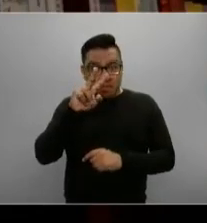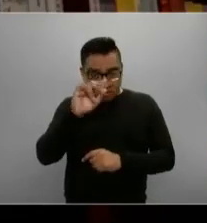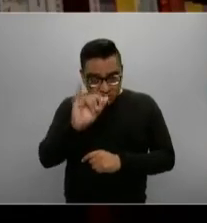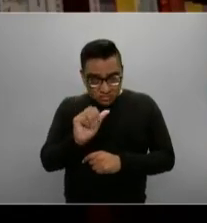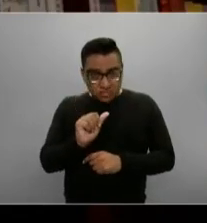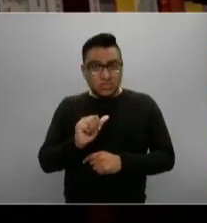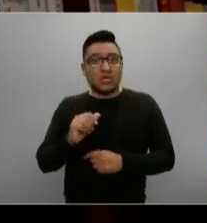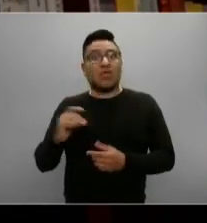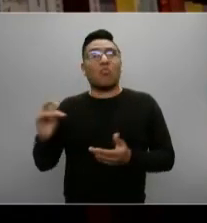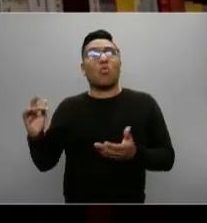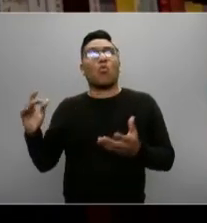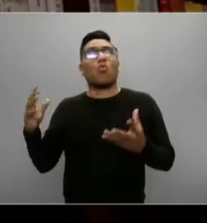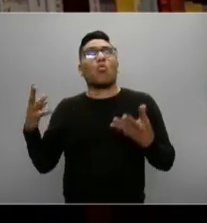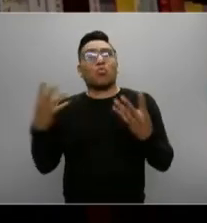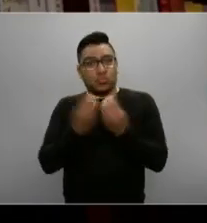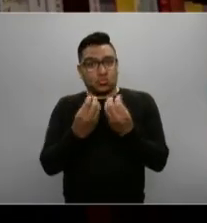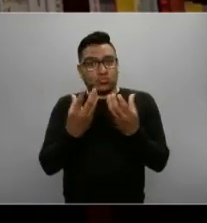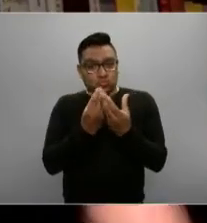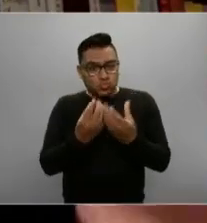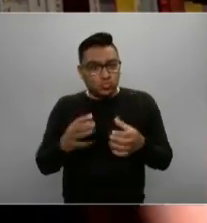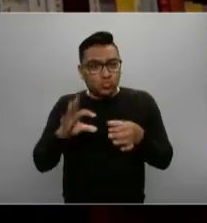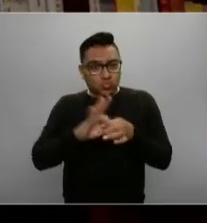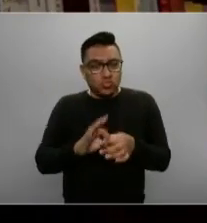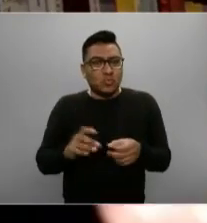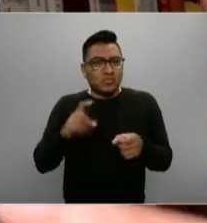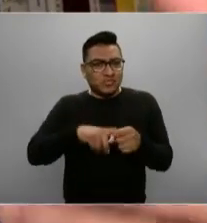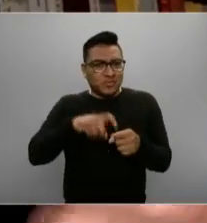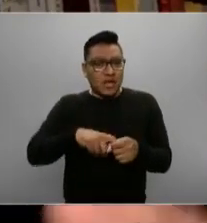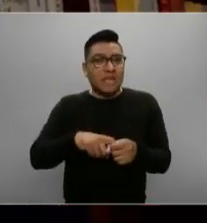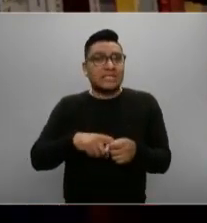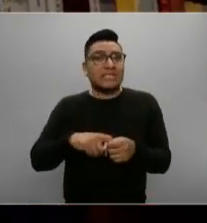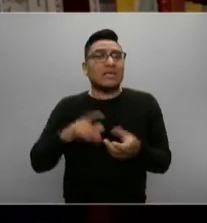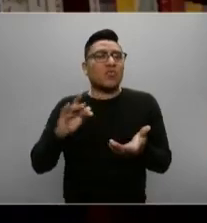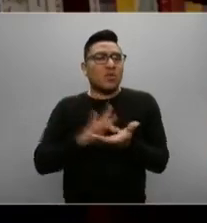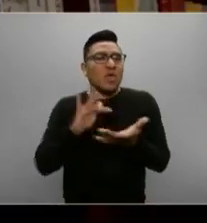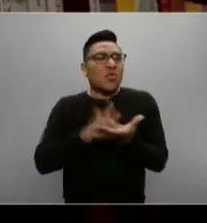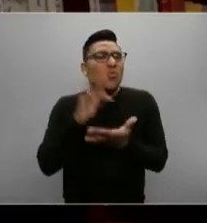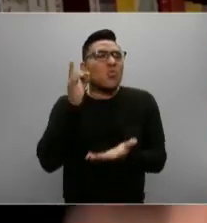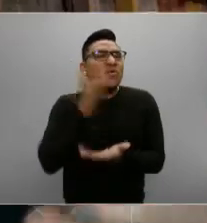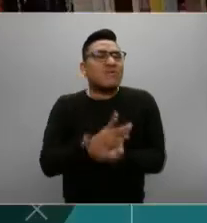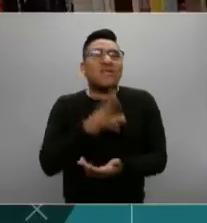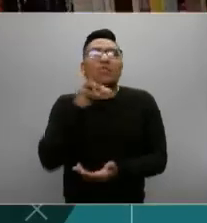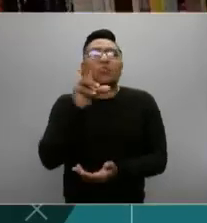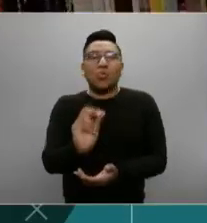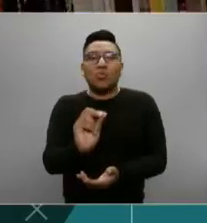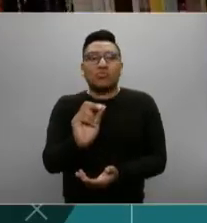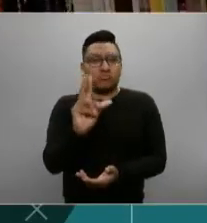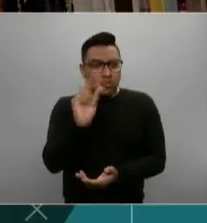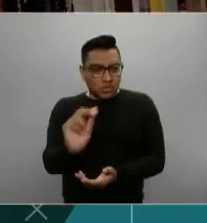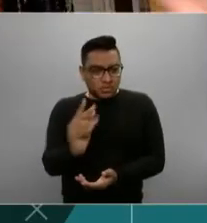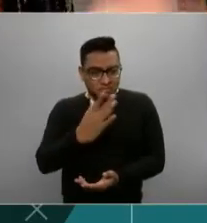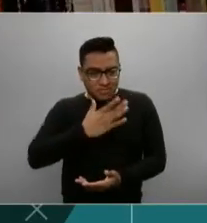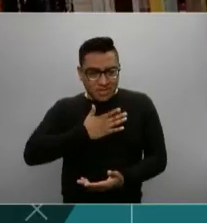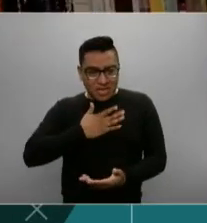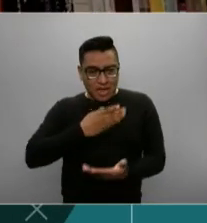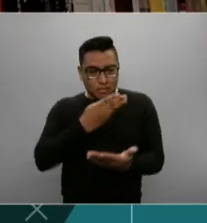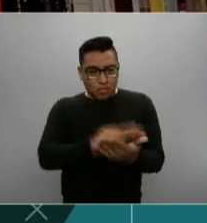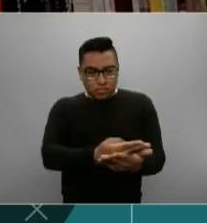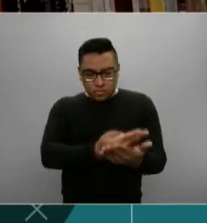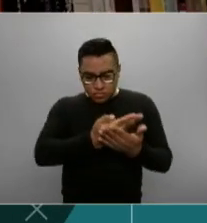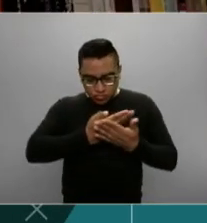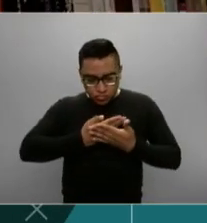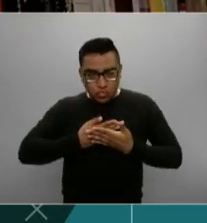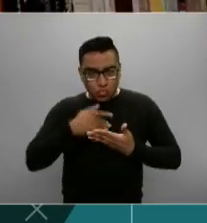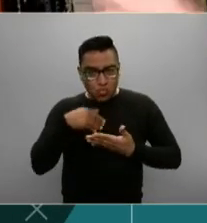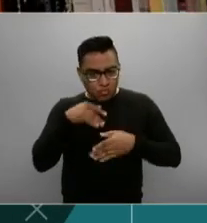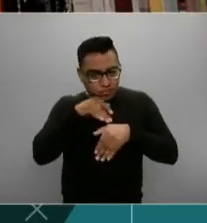No es nada más apoyarla, es hacerla propia, es hacerla suya, es asumir